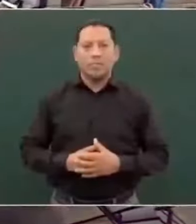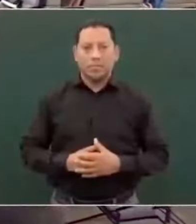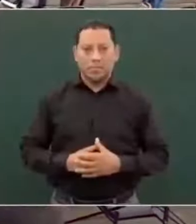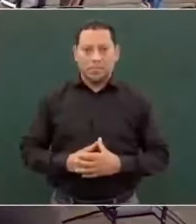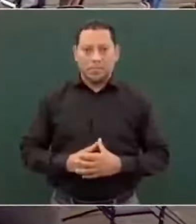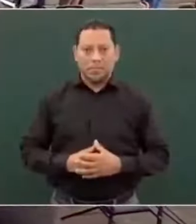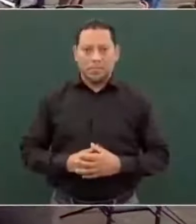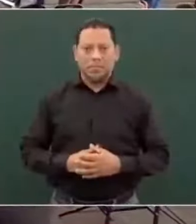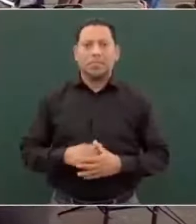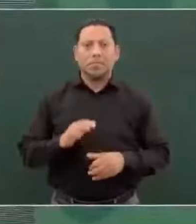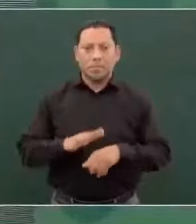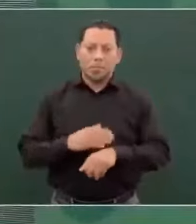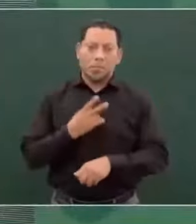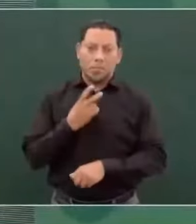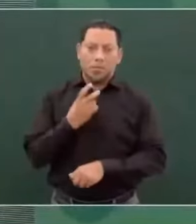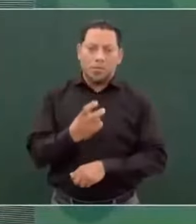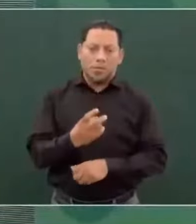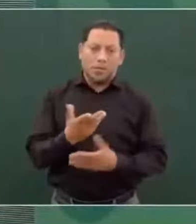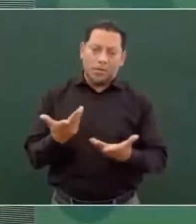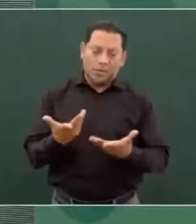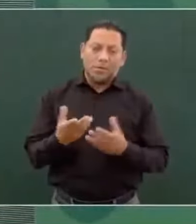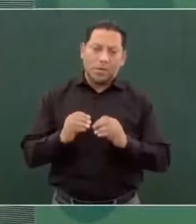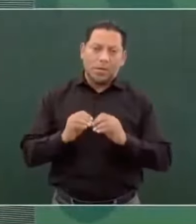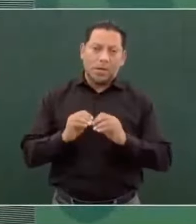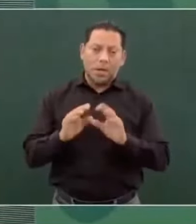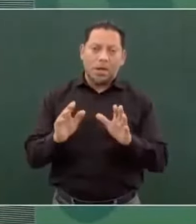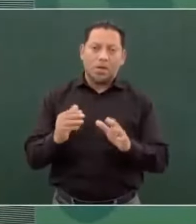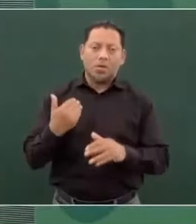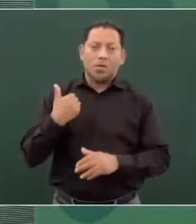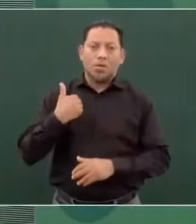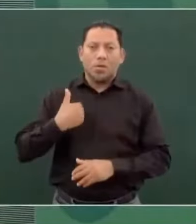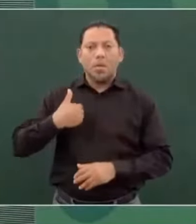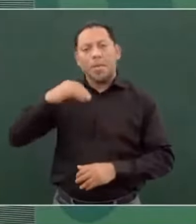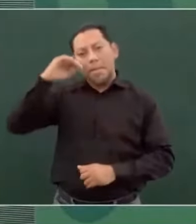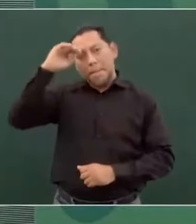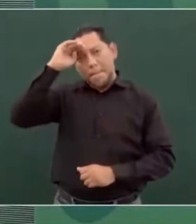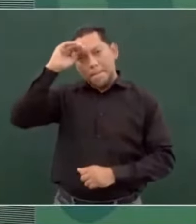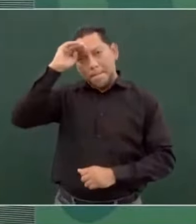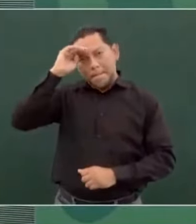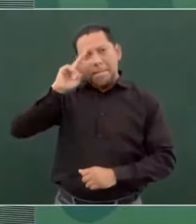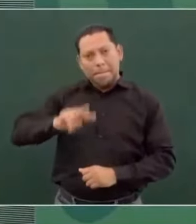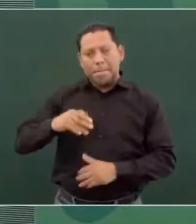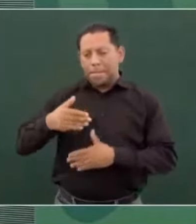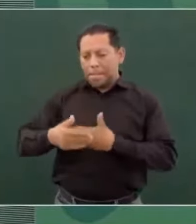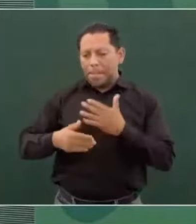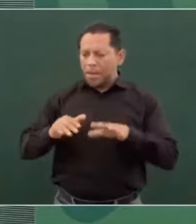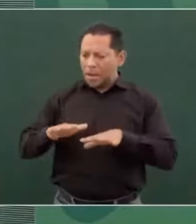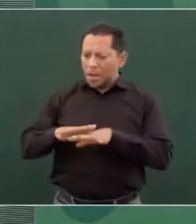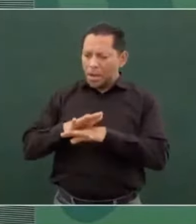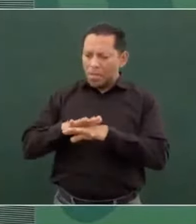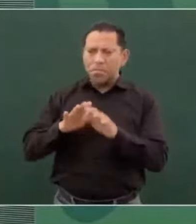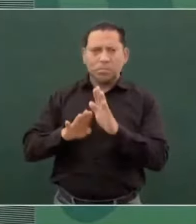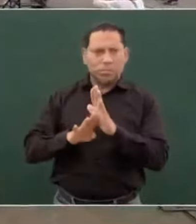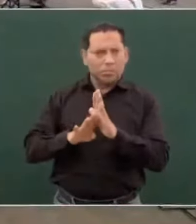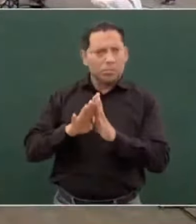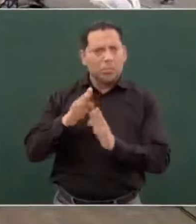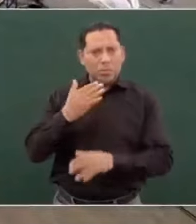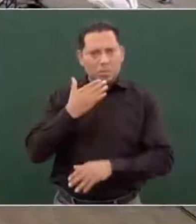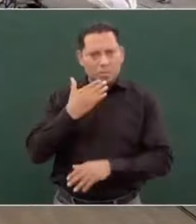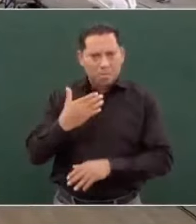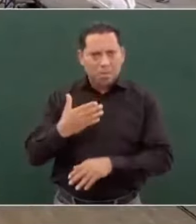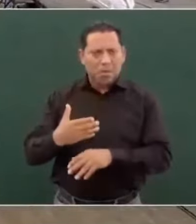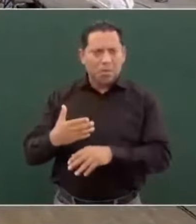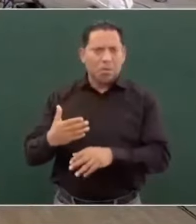Por eso considero que vamos a avanzar bastante con el presidente